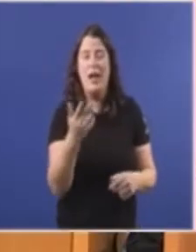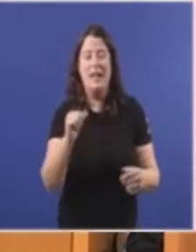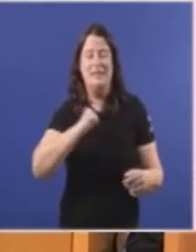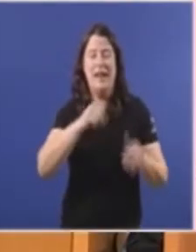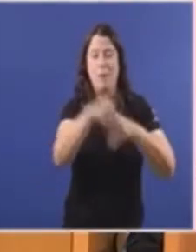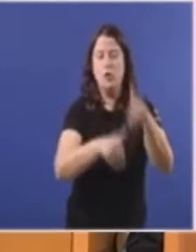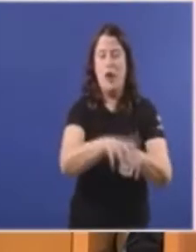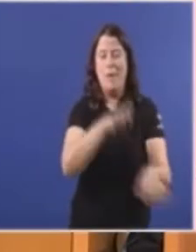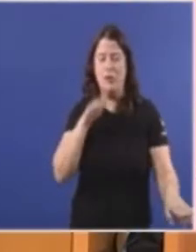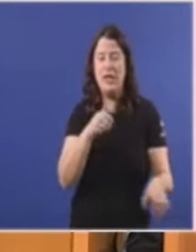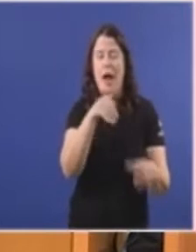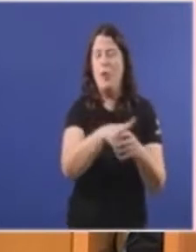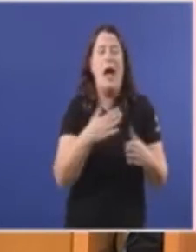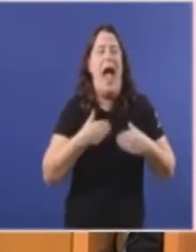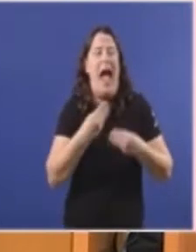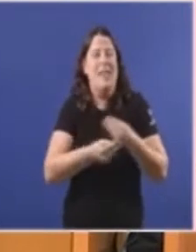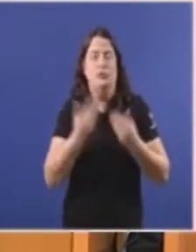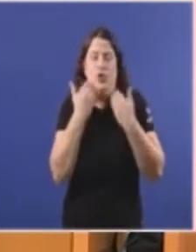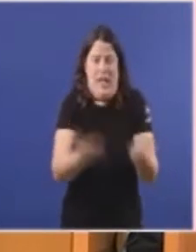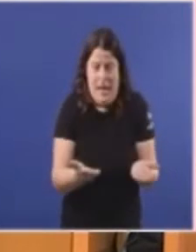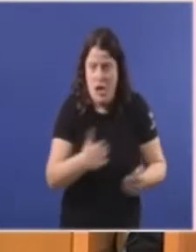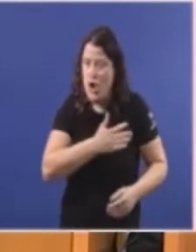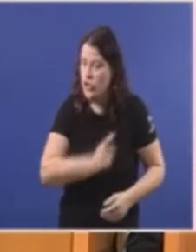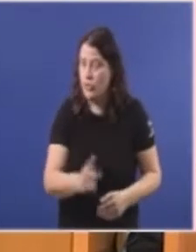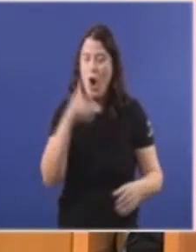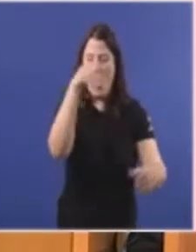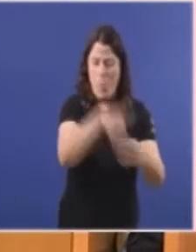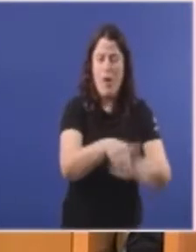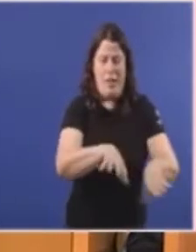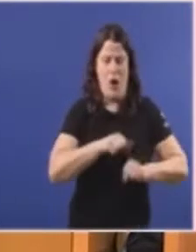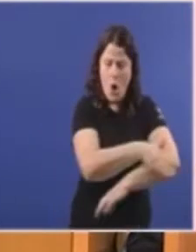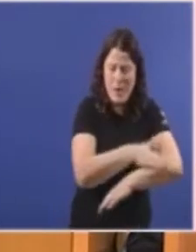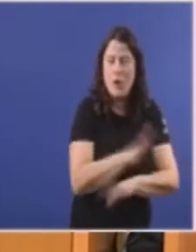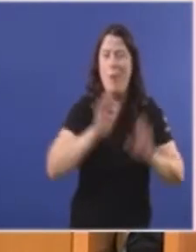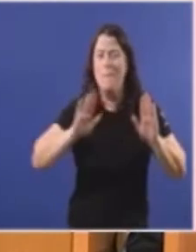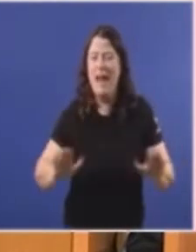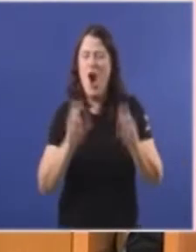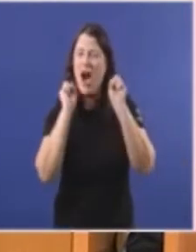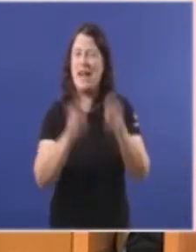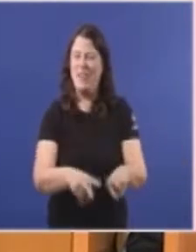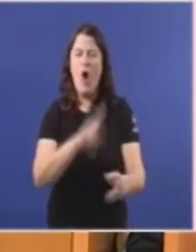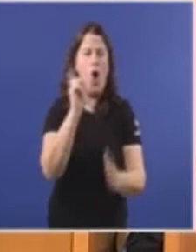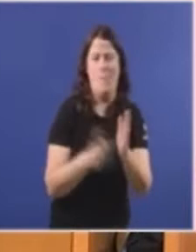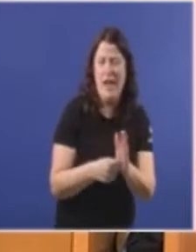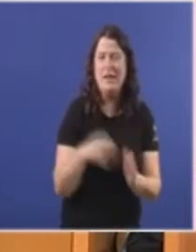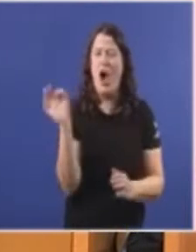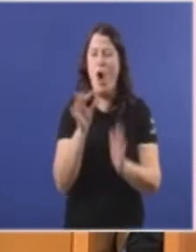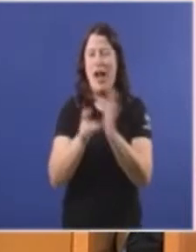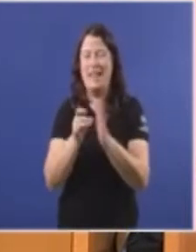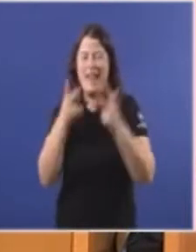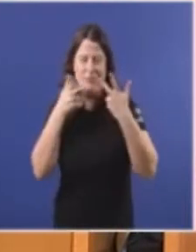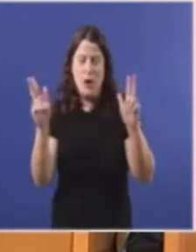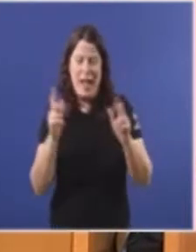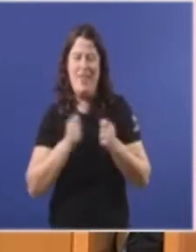teñen os votos Poden facer o que queren Os votos Dan o Goberno Pero non dan a razón Nin dan a calidade democrática